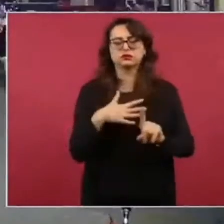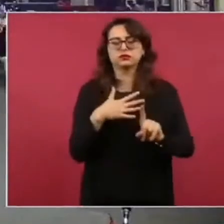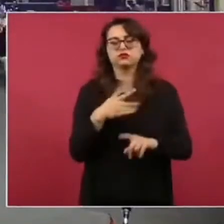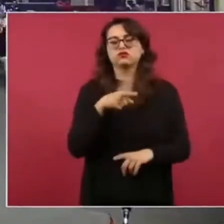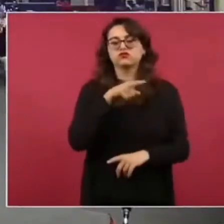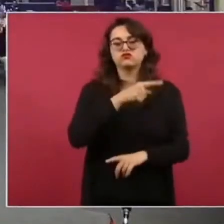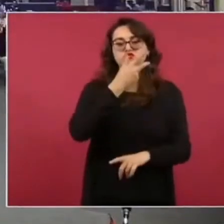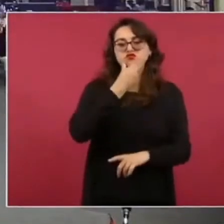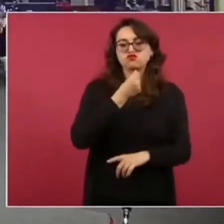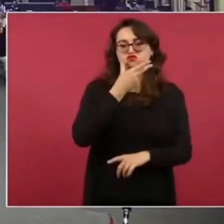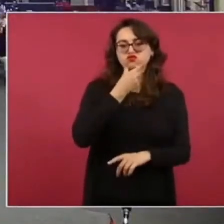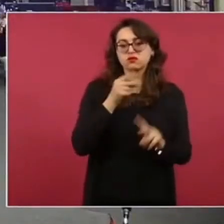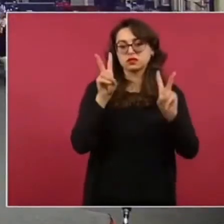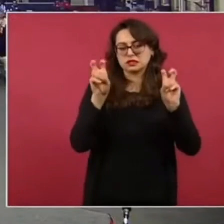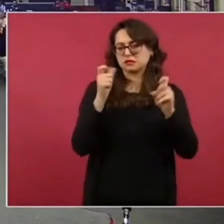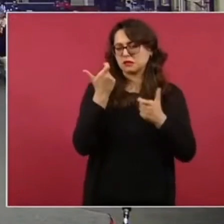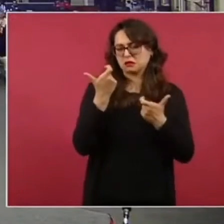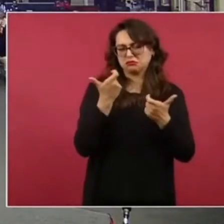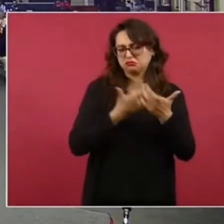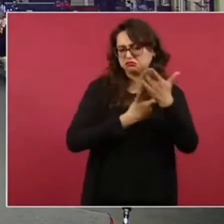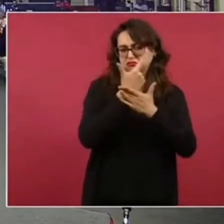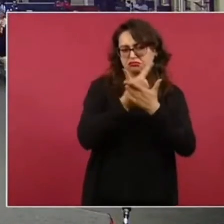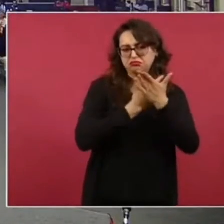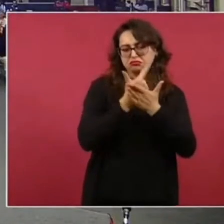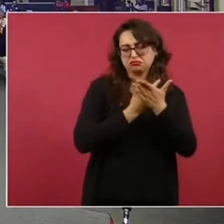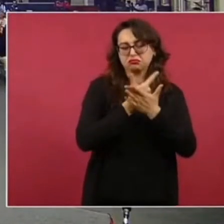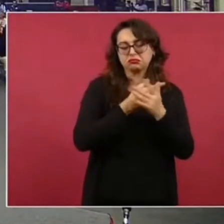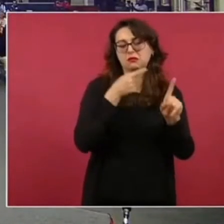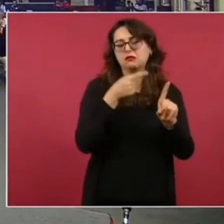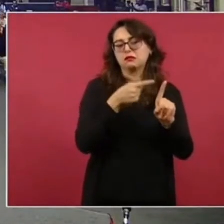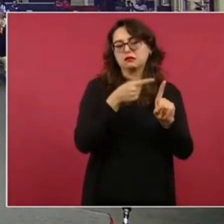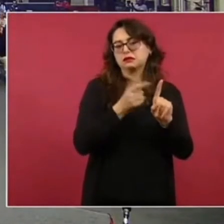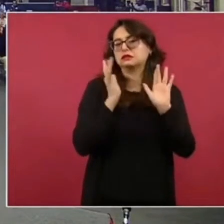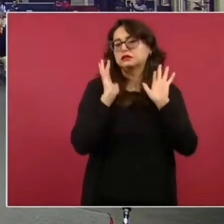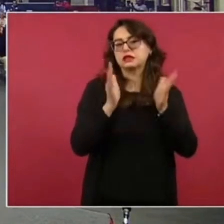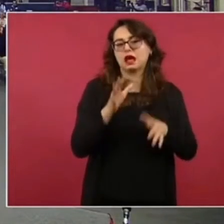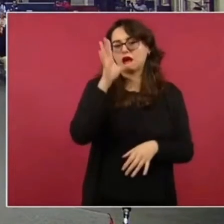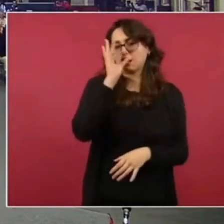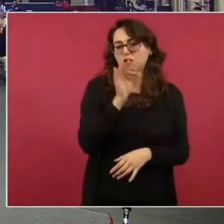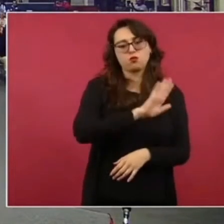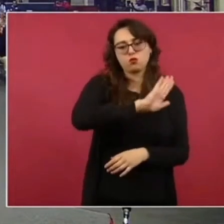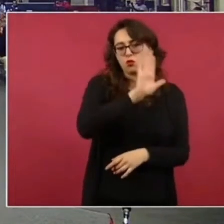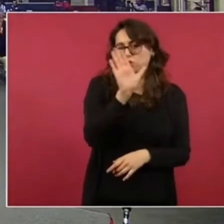economista ya falleció famosísimo muy bueno